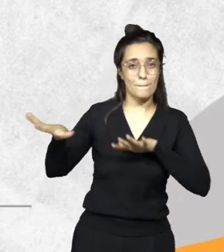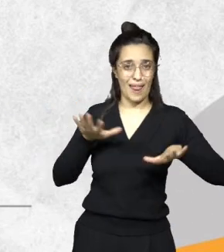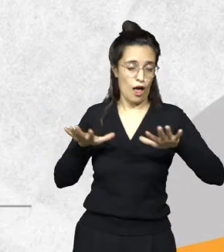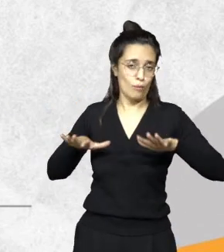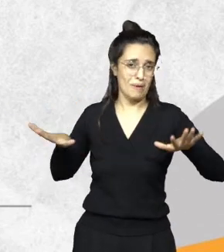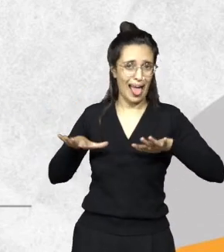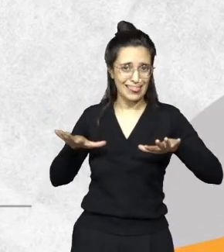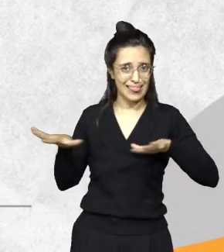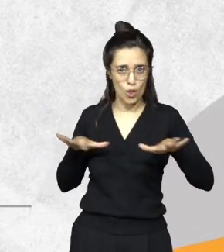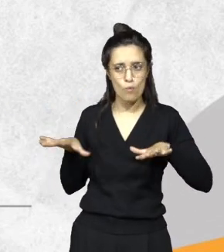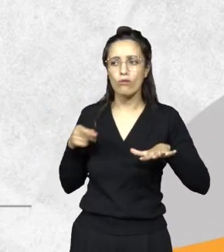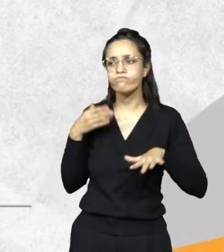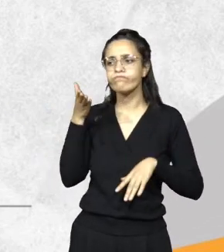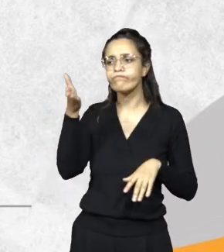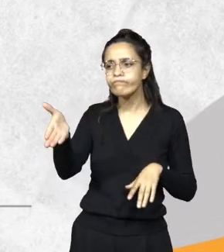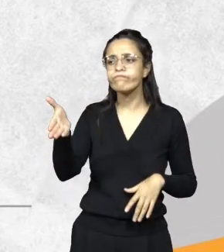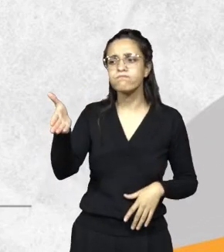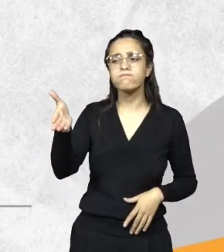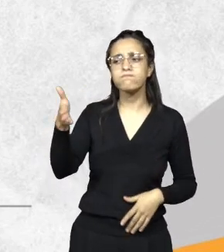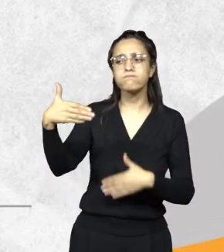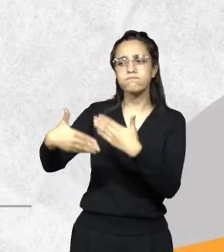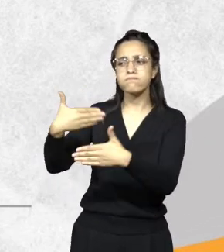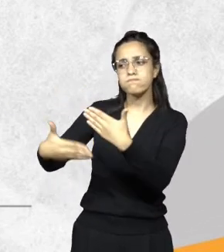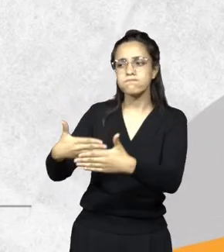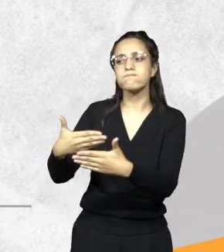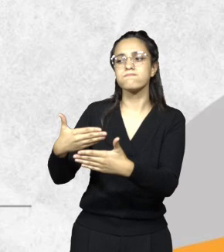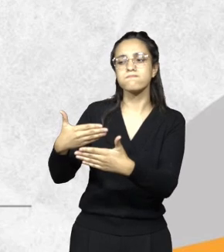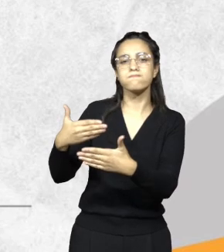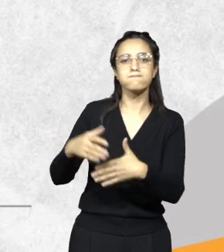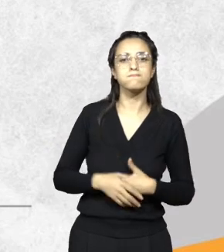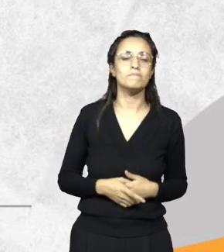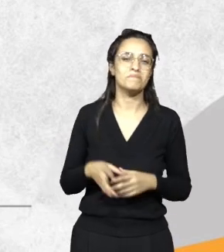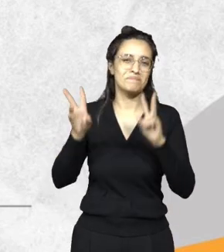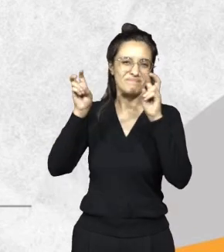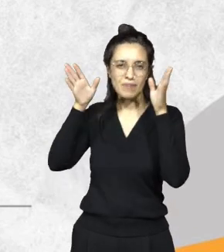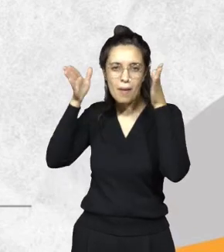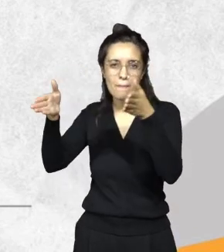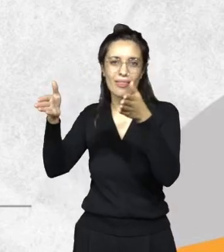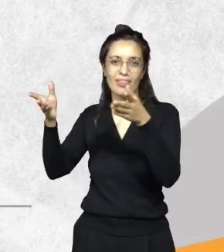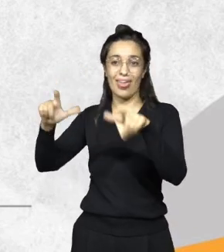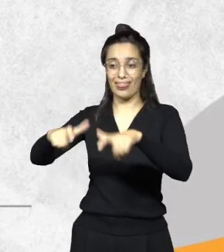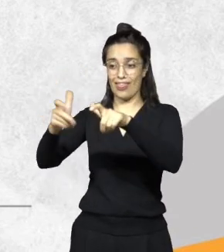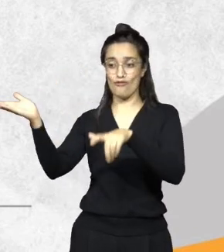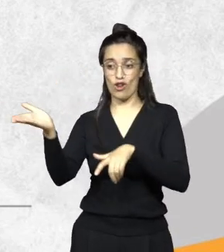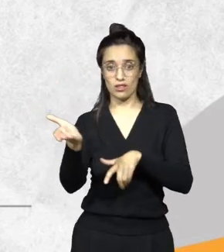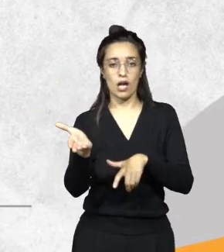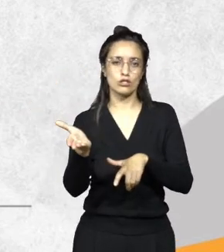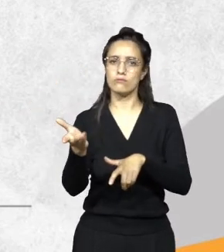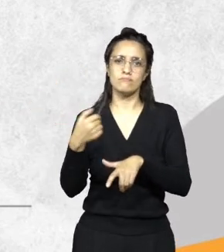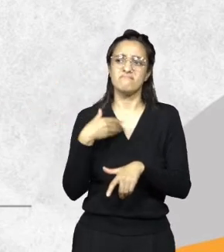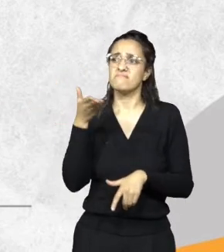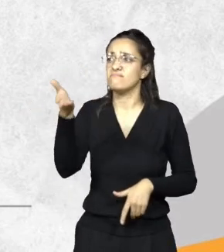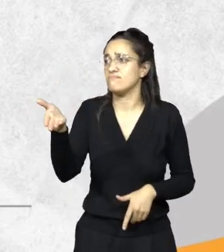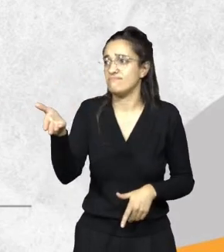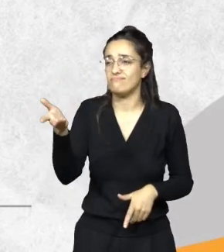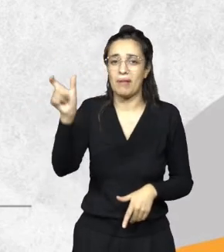mayoría de los operativos que llevamos a cabo, sobre todo en materia de deforestación, no hay nadie que nos atienda. No vamos a golpear la